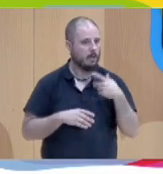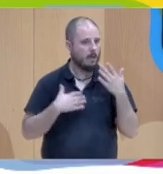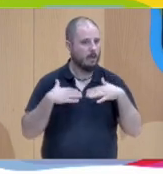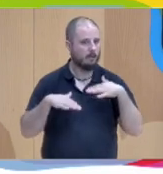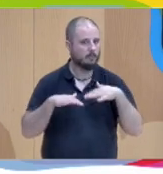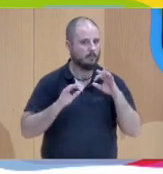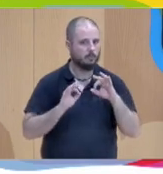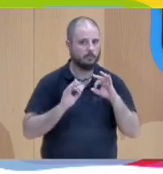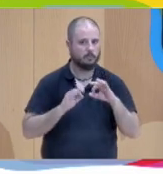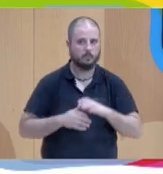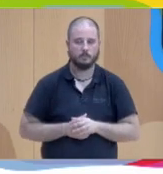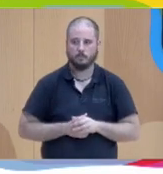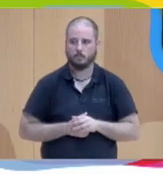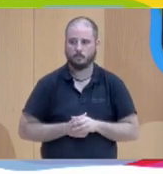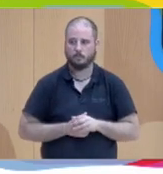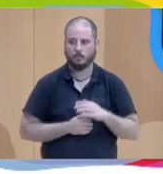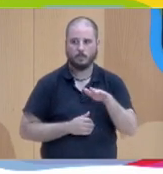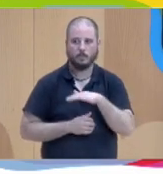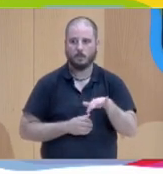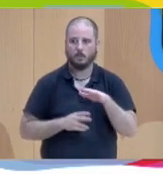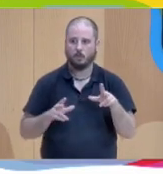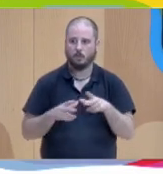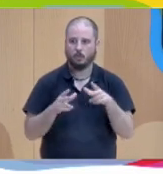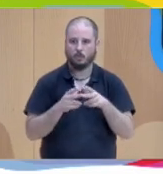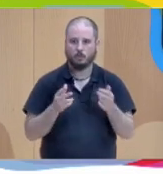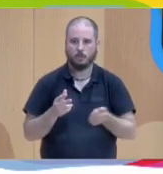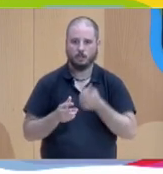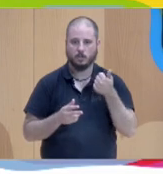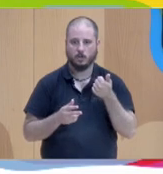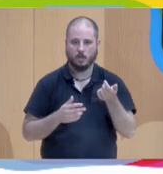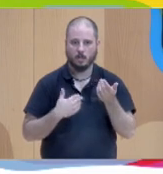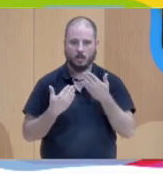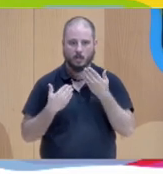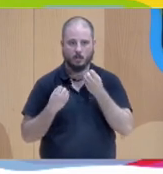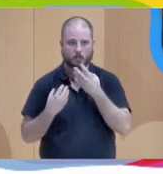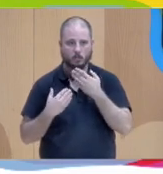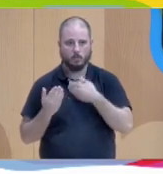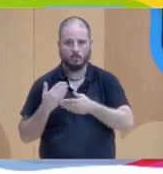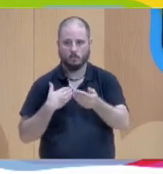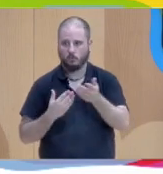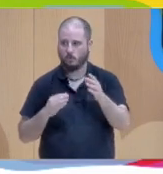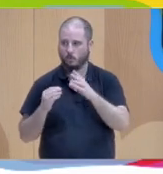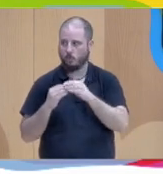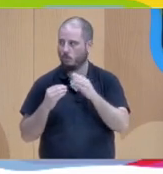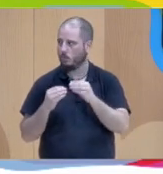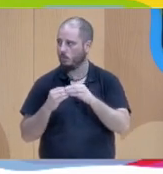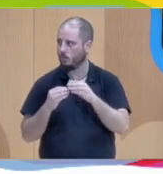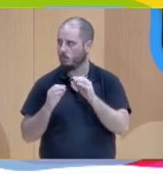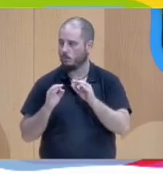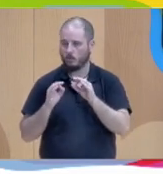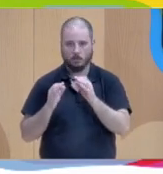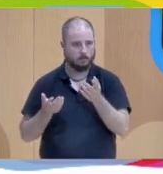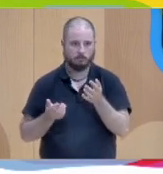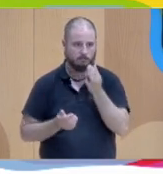el entorno más social, digamos, he hecho un diálogo de buen futuro con personas usuarias que realmente eso hay que vivirlo,